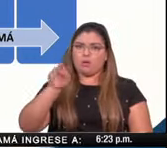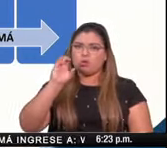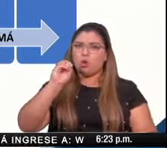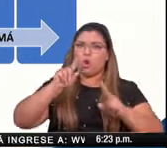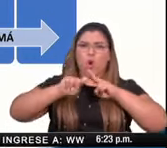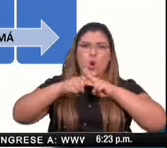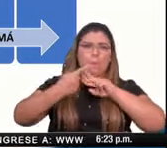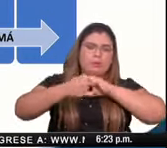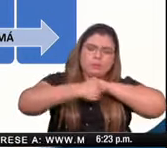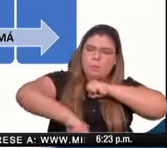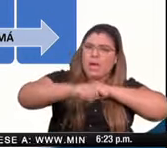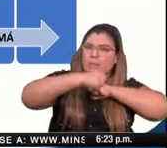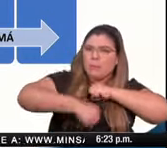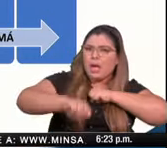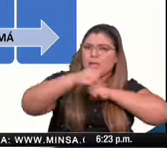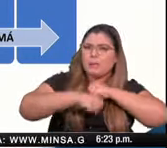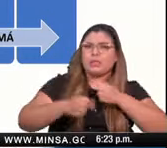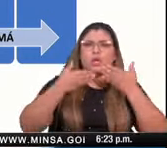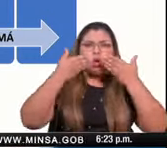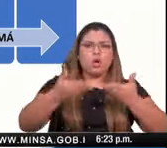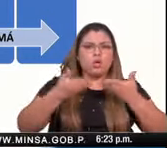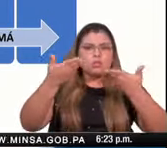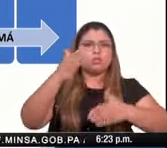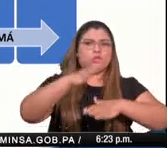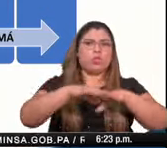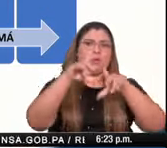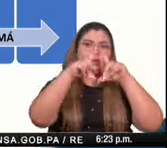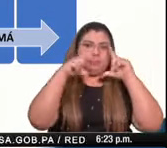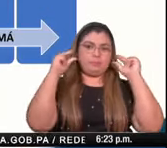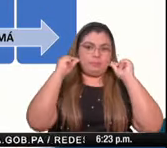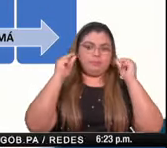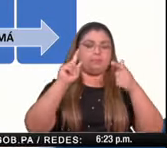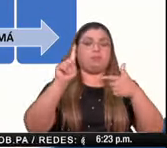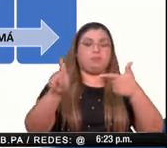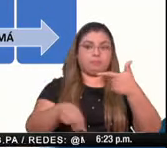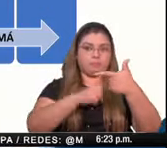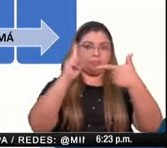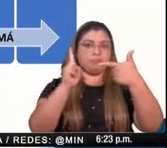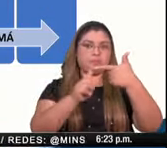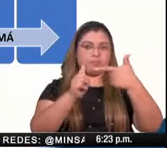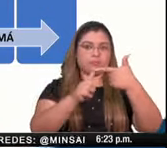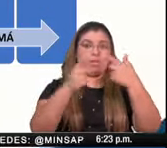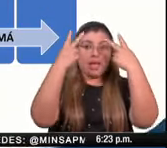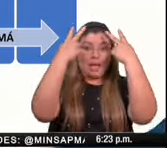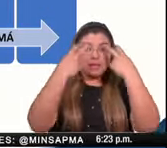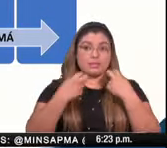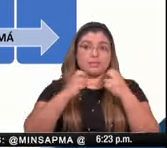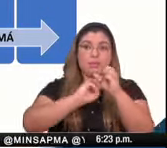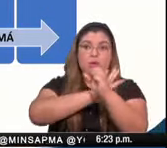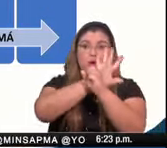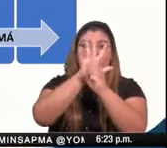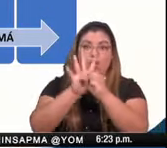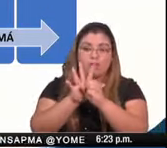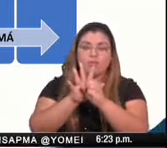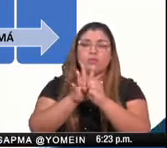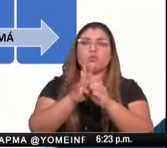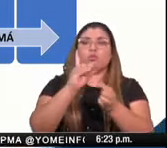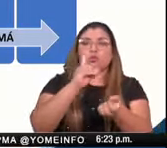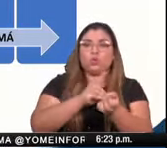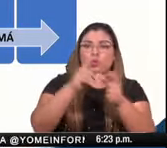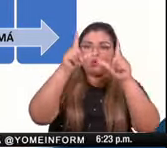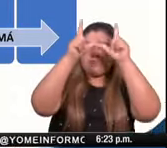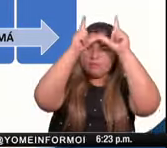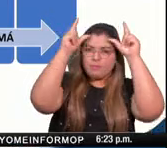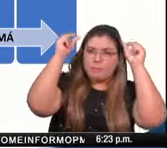el segundo pilar es la trazabilidad que se ha intensificado en estas últimas semanas y que se viene dando desde las dos